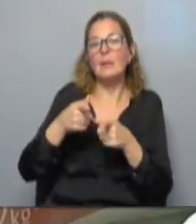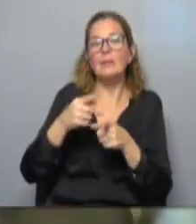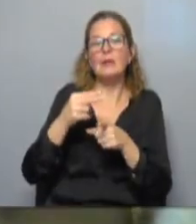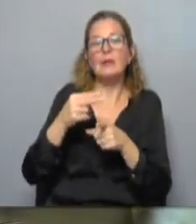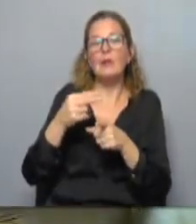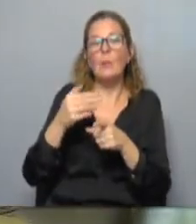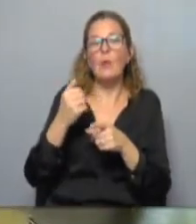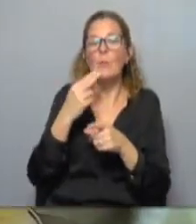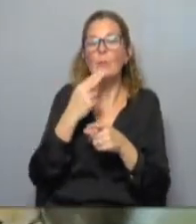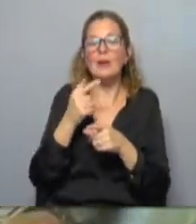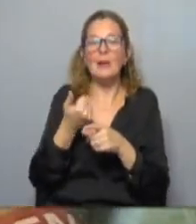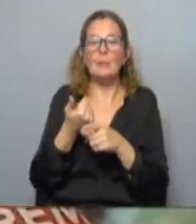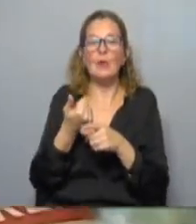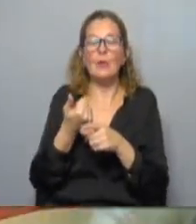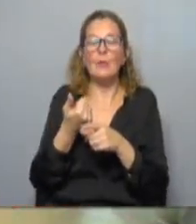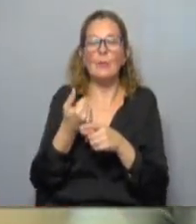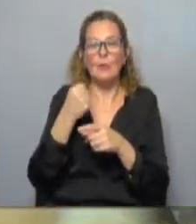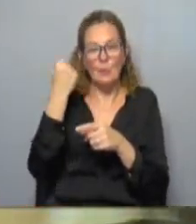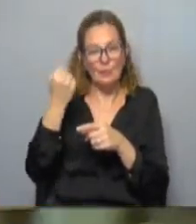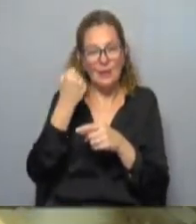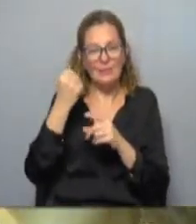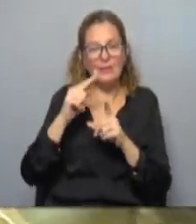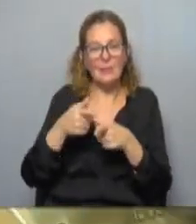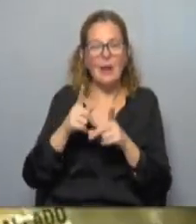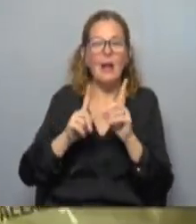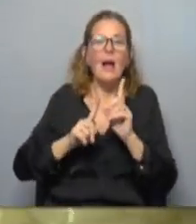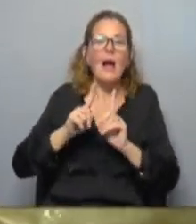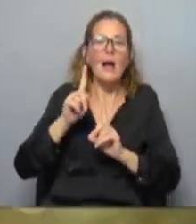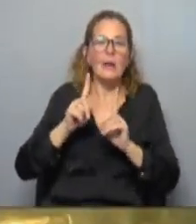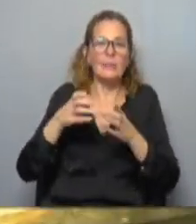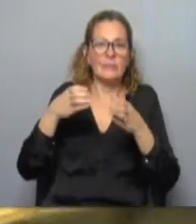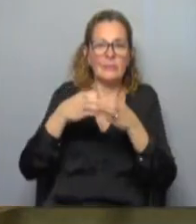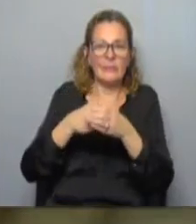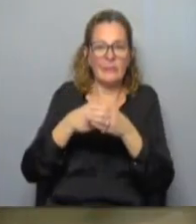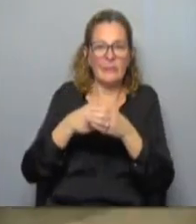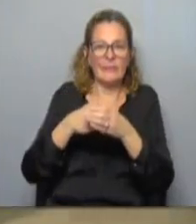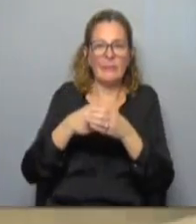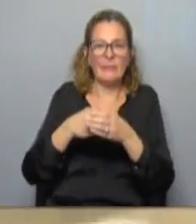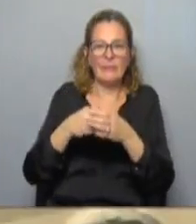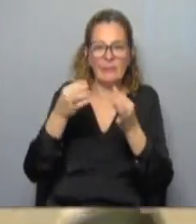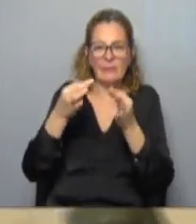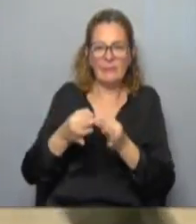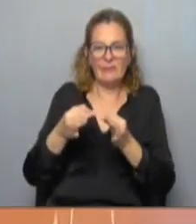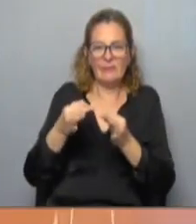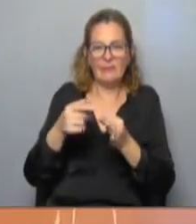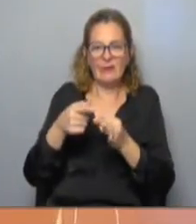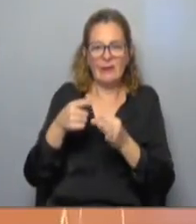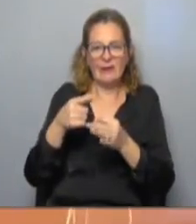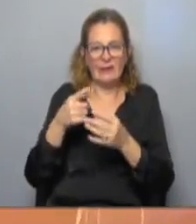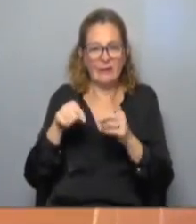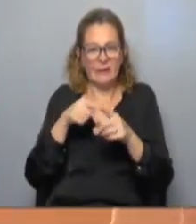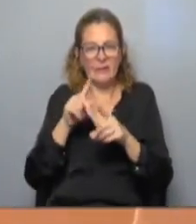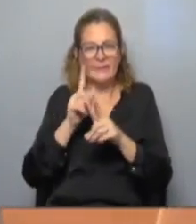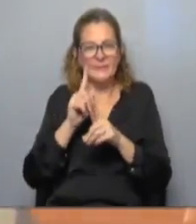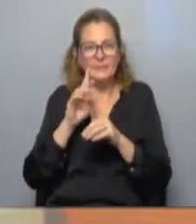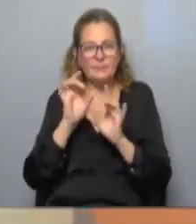factores externos tienen una influencia muy importante en algún conjunto de bienes que son justamente el tipo de bienes que